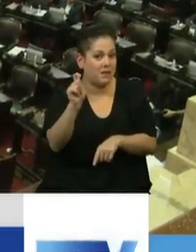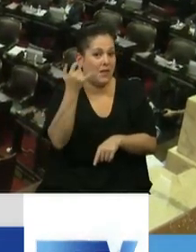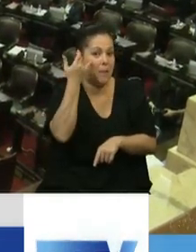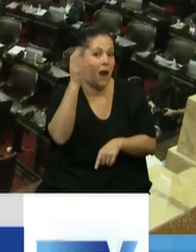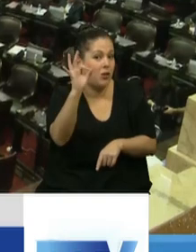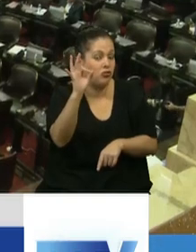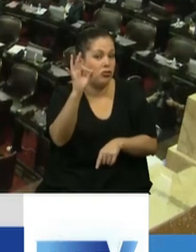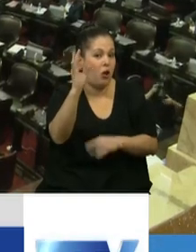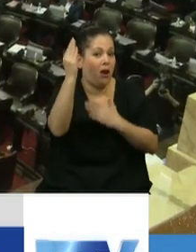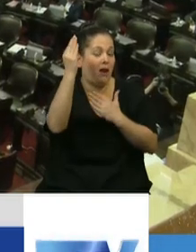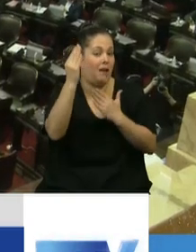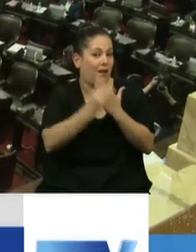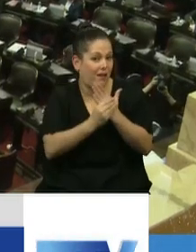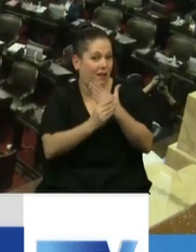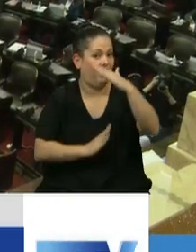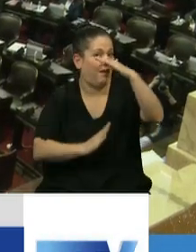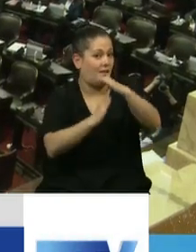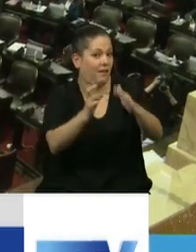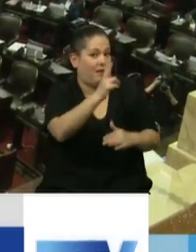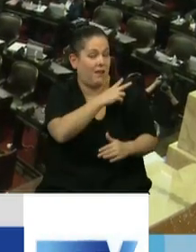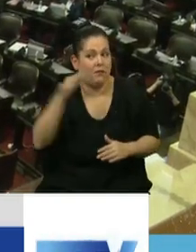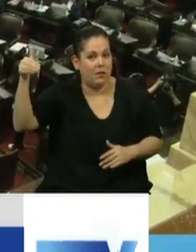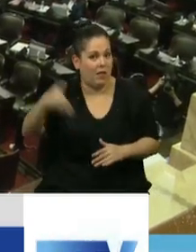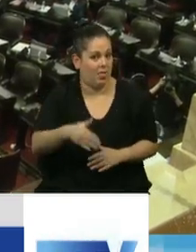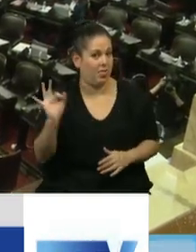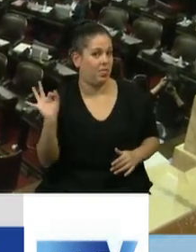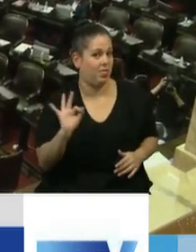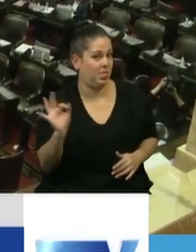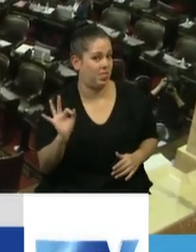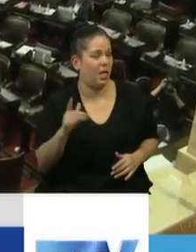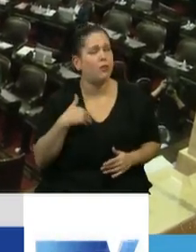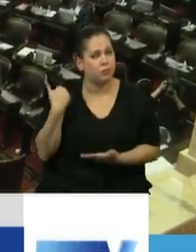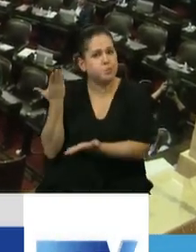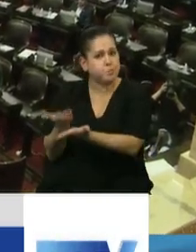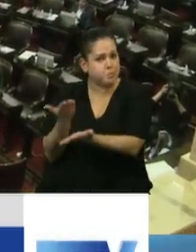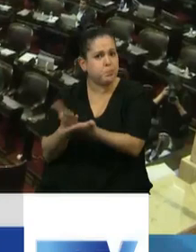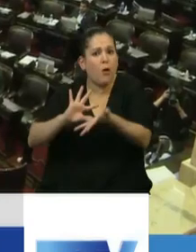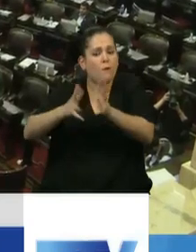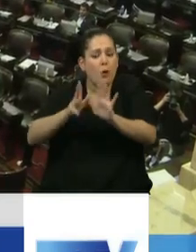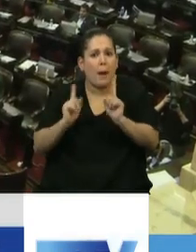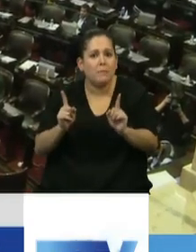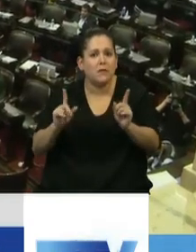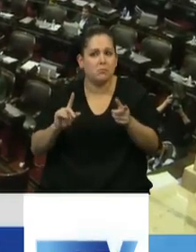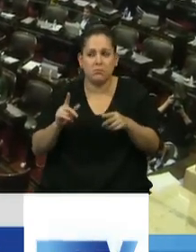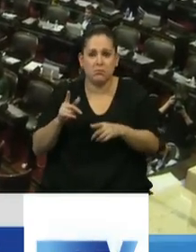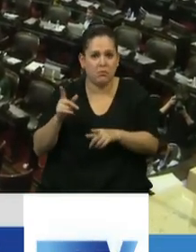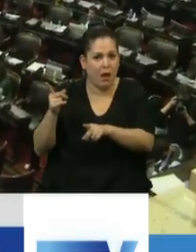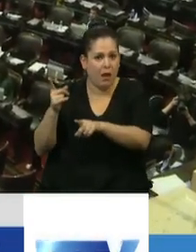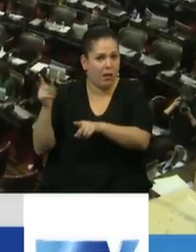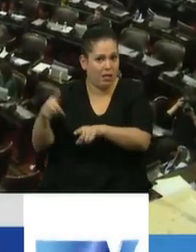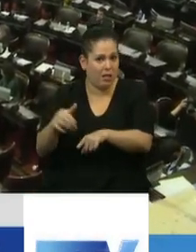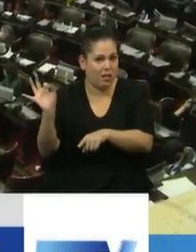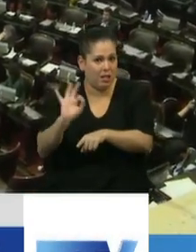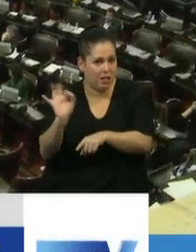Gabinete no ha concurrido al Parlamento. Le hemos ofrecido hacerlo de esta misma forma, pero que el Jefe de Gabinete tiene que venir,